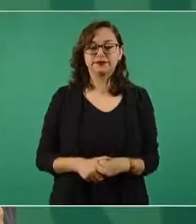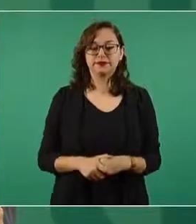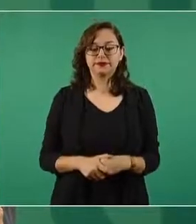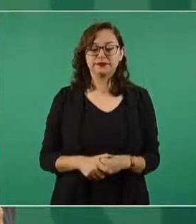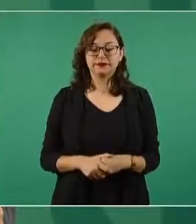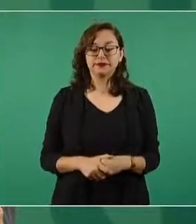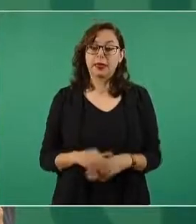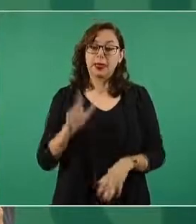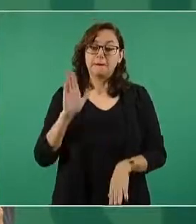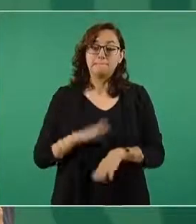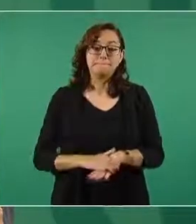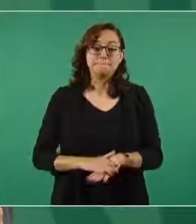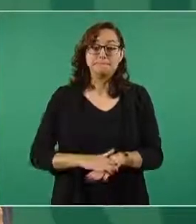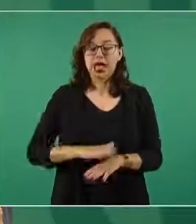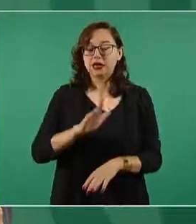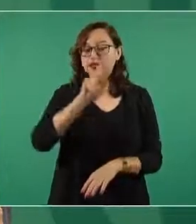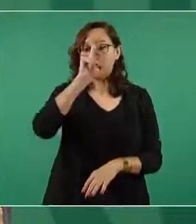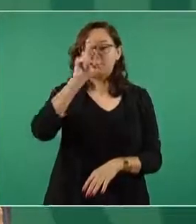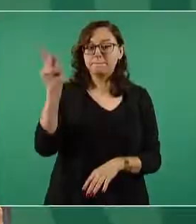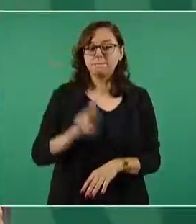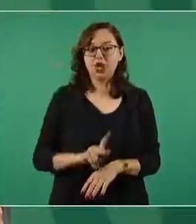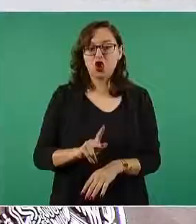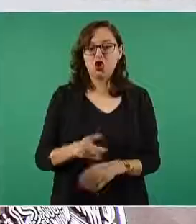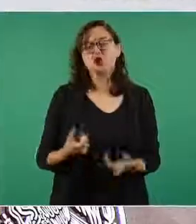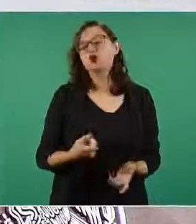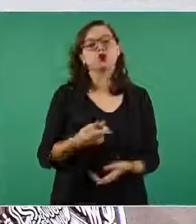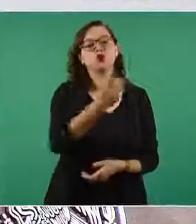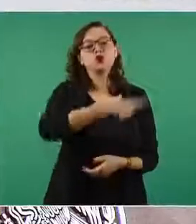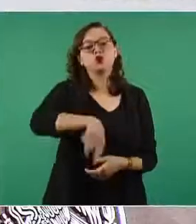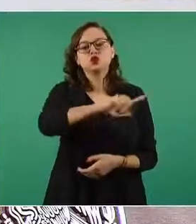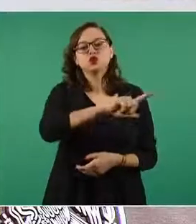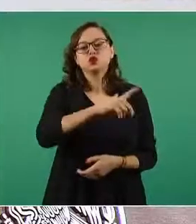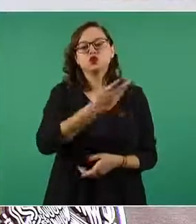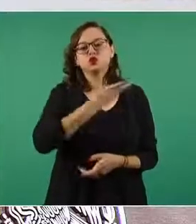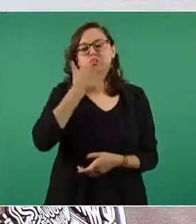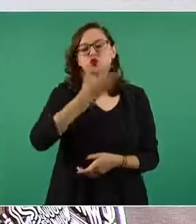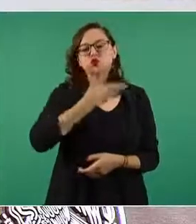en los medios de información convencionales,